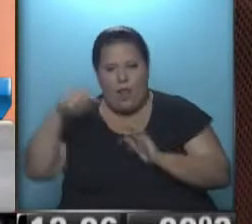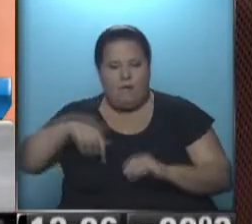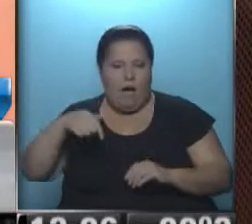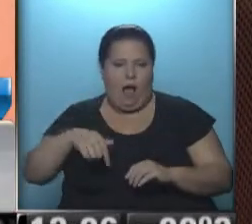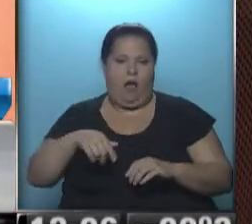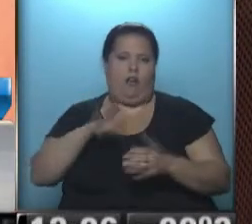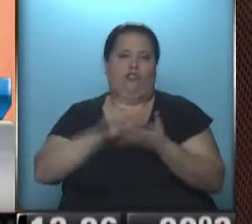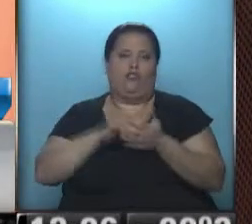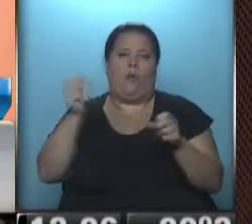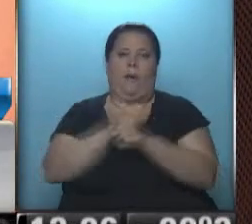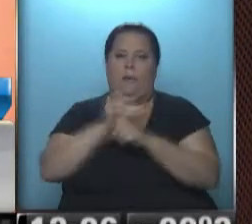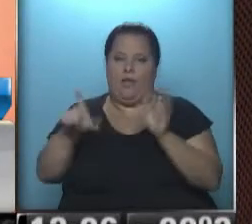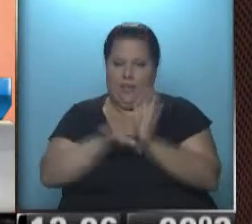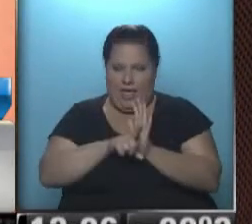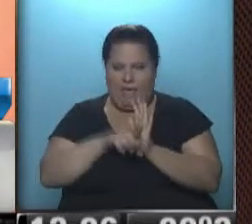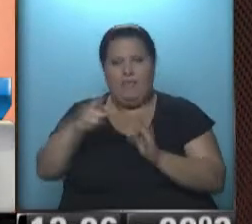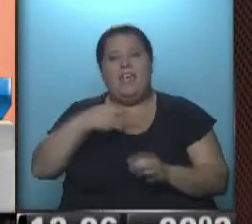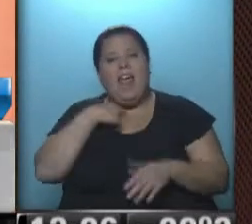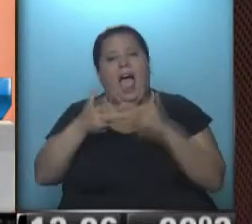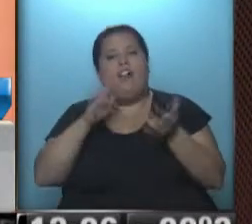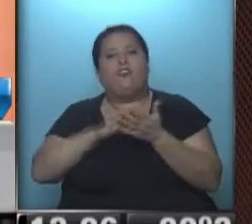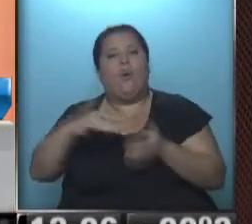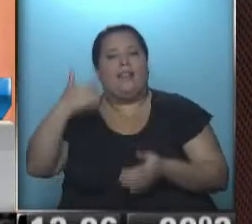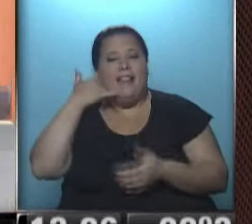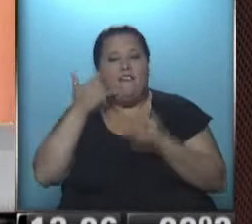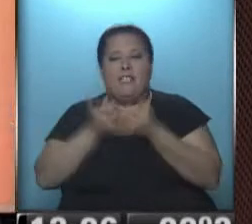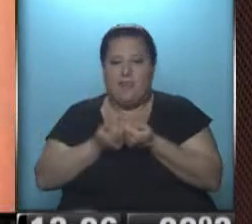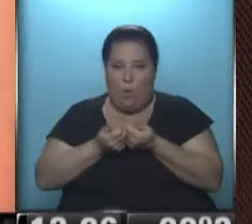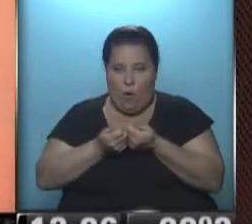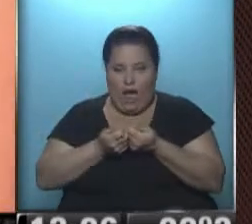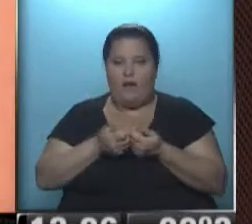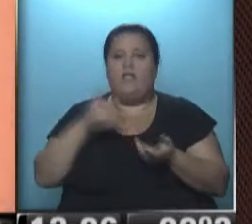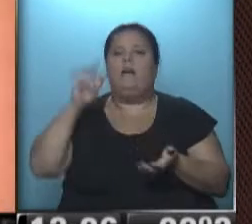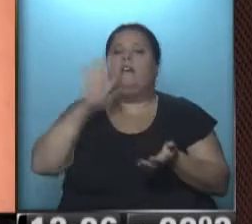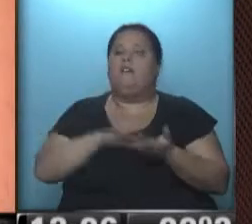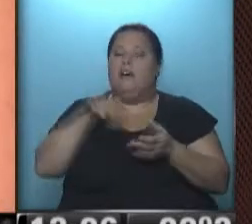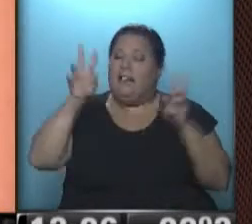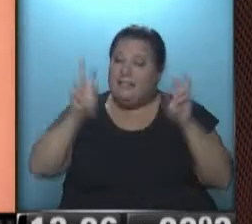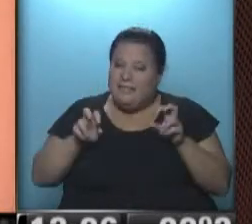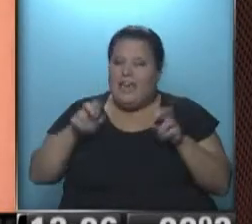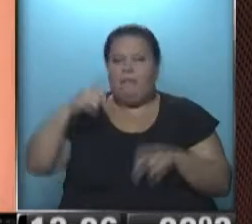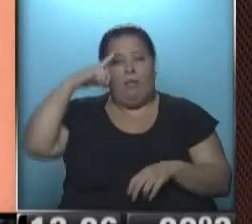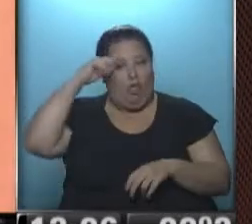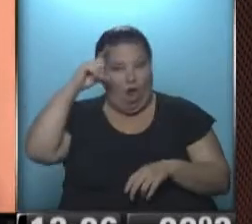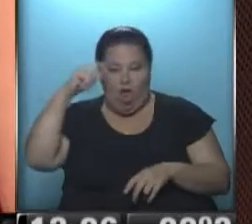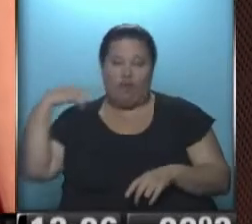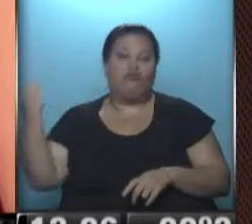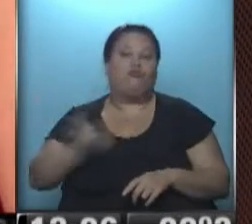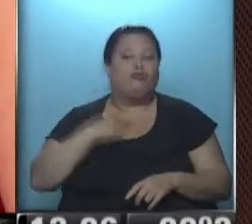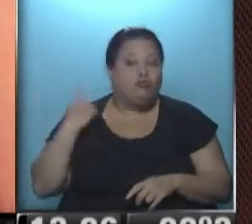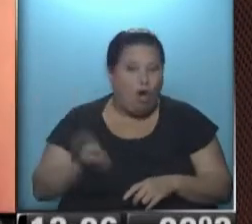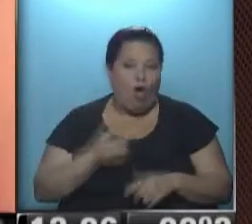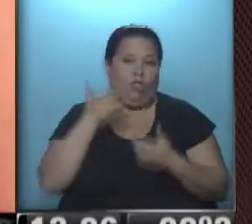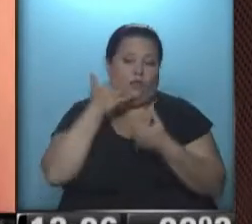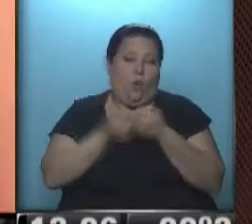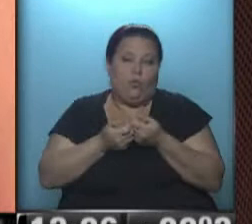alrededor de la aprobación de esta ley. Si te parece, Augusto, hablemos de telefonía móvil, de telefonía celular, algo que nos trae dolores de cabezas a todos como